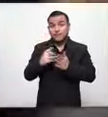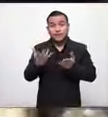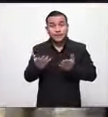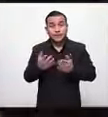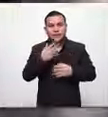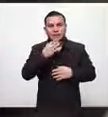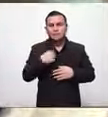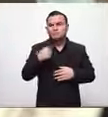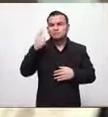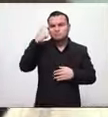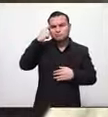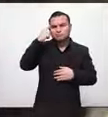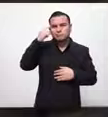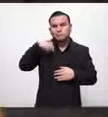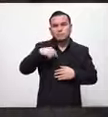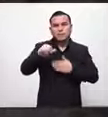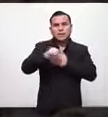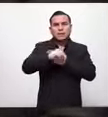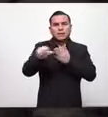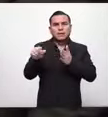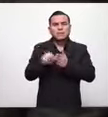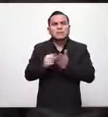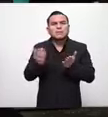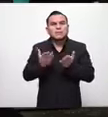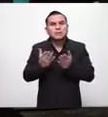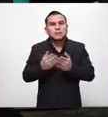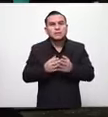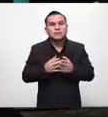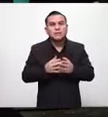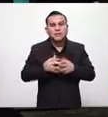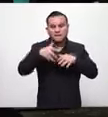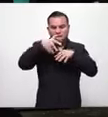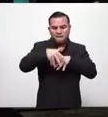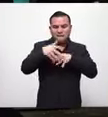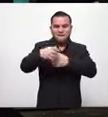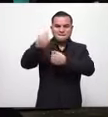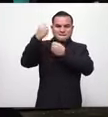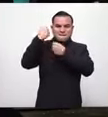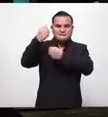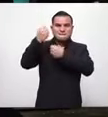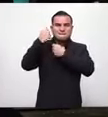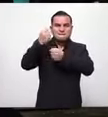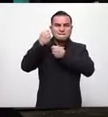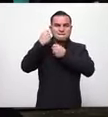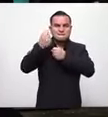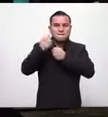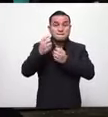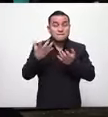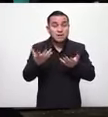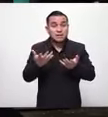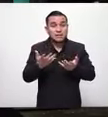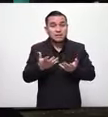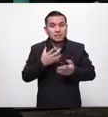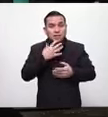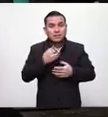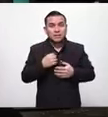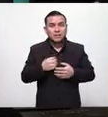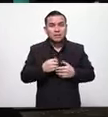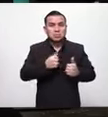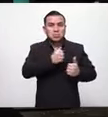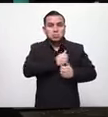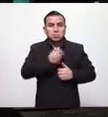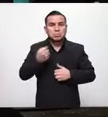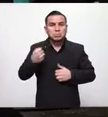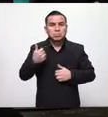me pregunto hoy la asamblea estuvo rodeado de sindicalistas que no guardaron el distanciamiento social el ejército y la